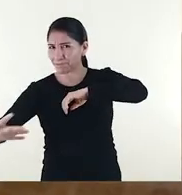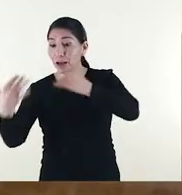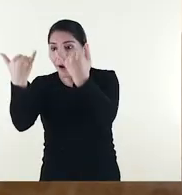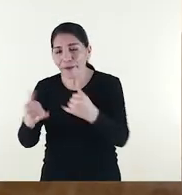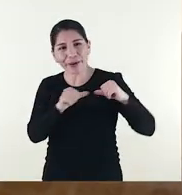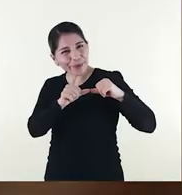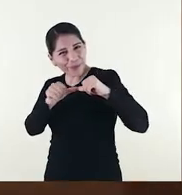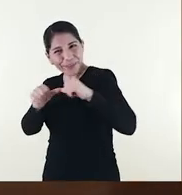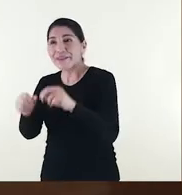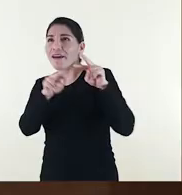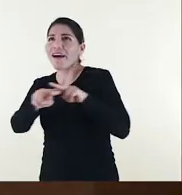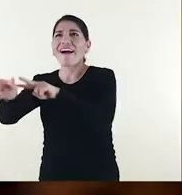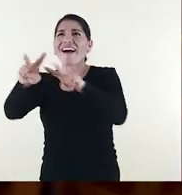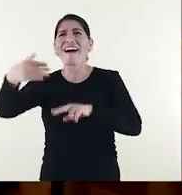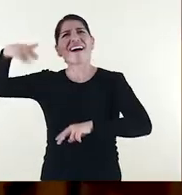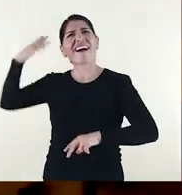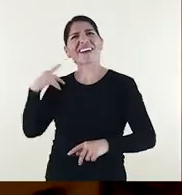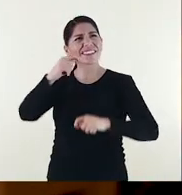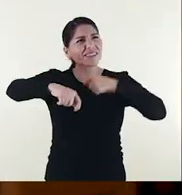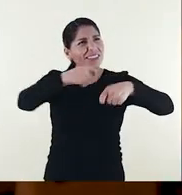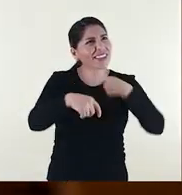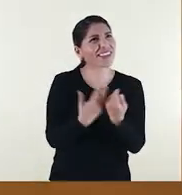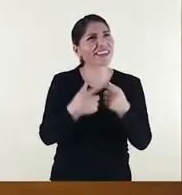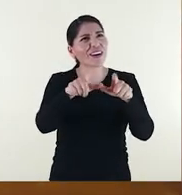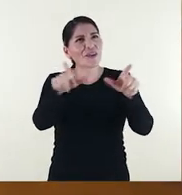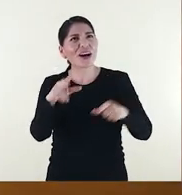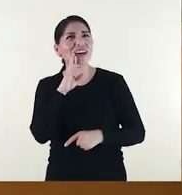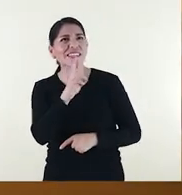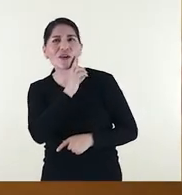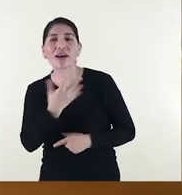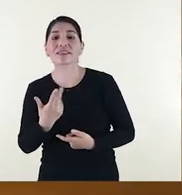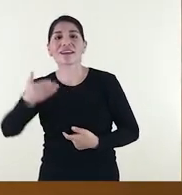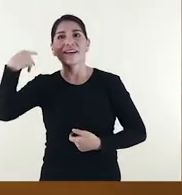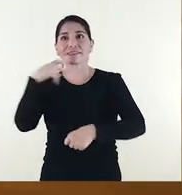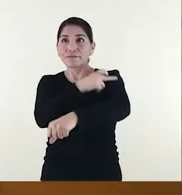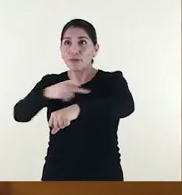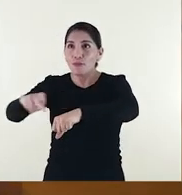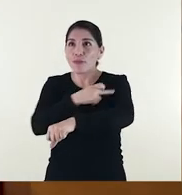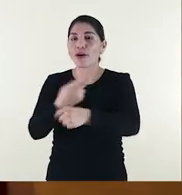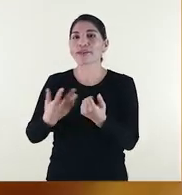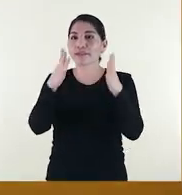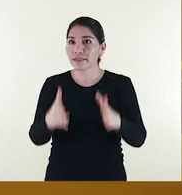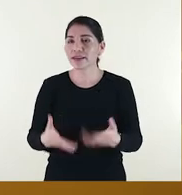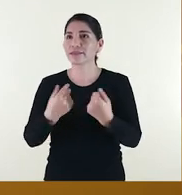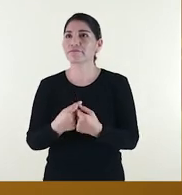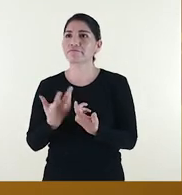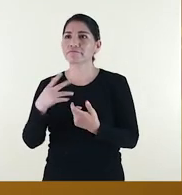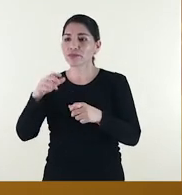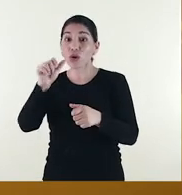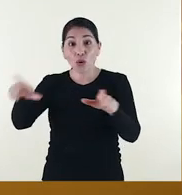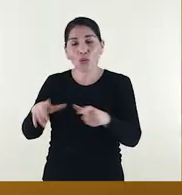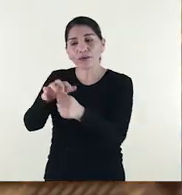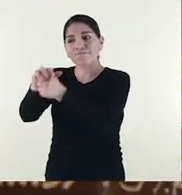noche este rincón que hasta hoy guarda la imagen de la bodega y de fonda. Lugar preferido de poetas, criollos y